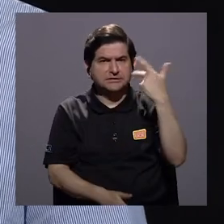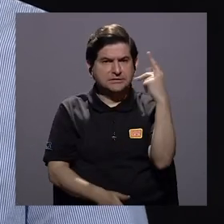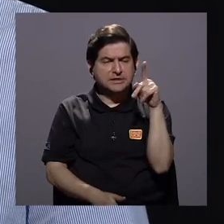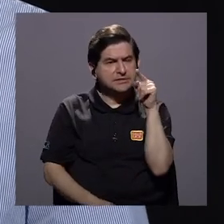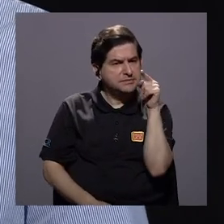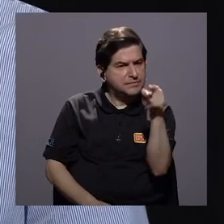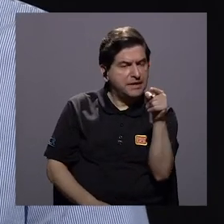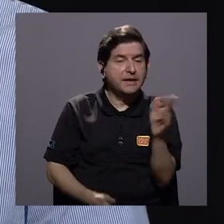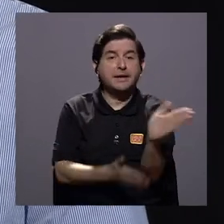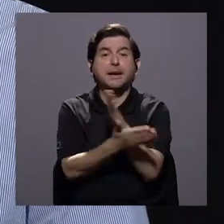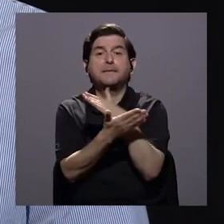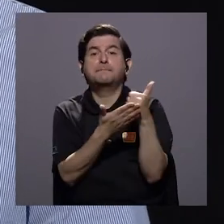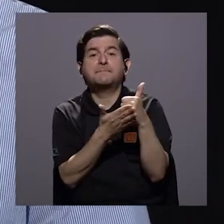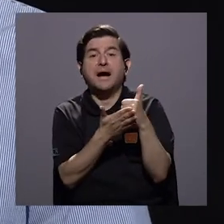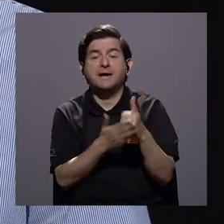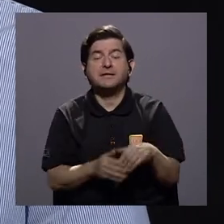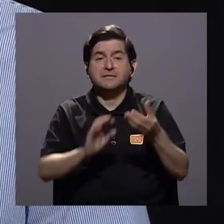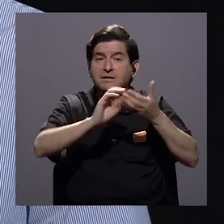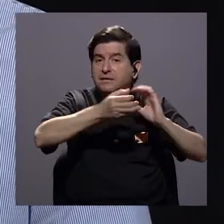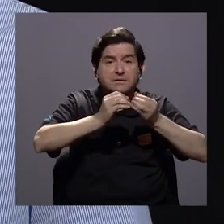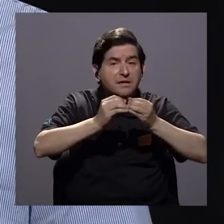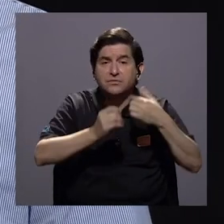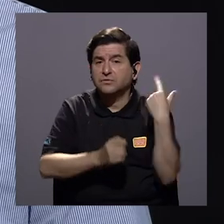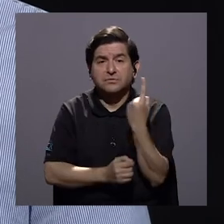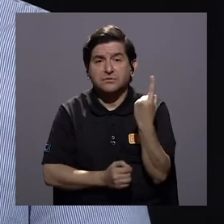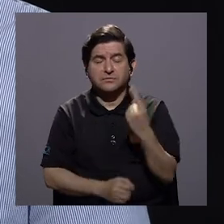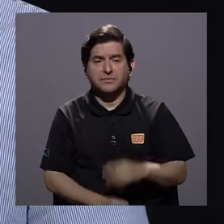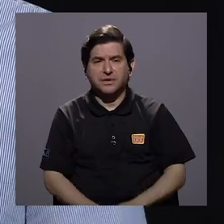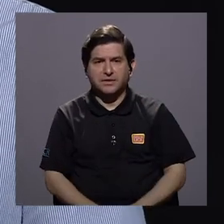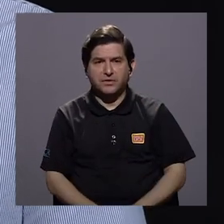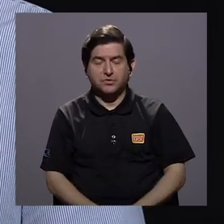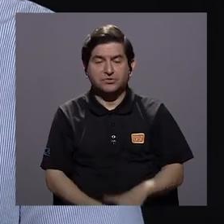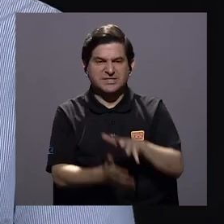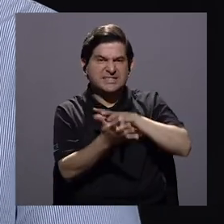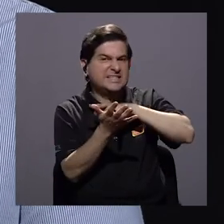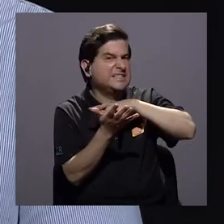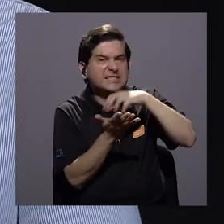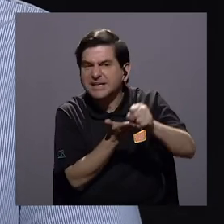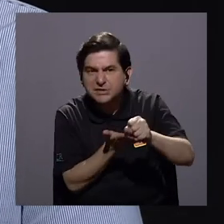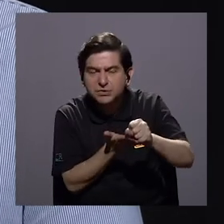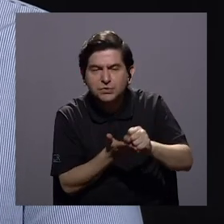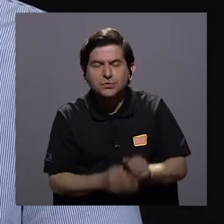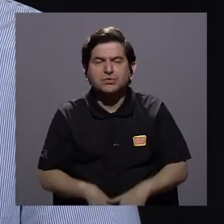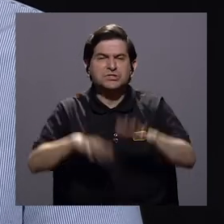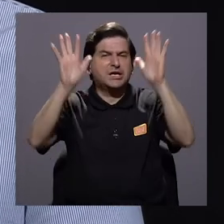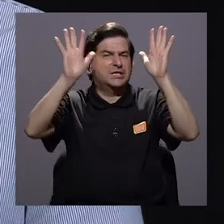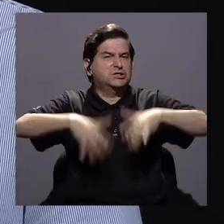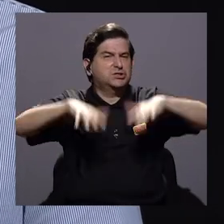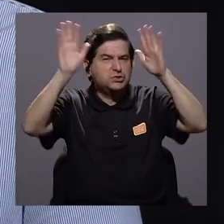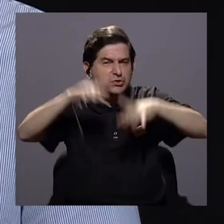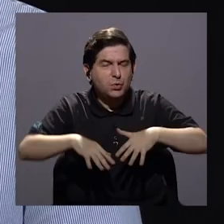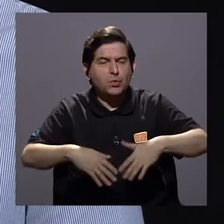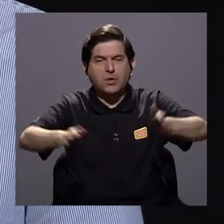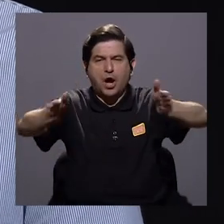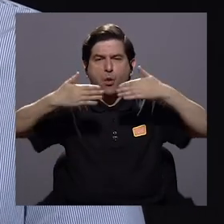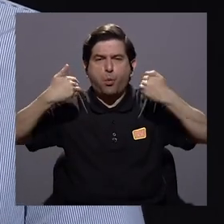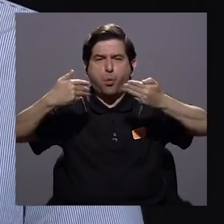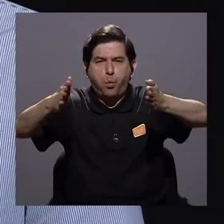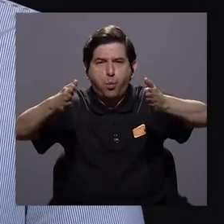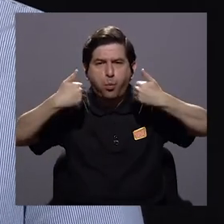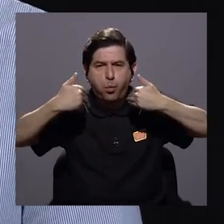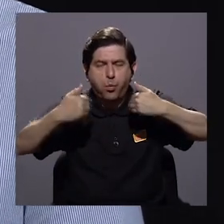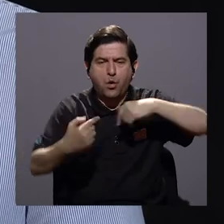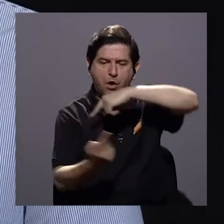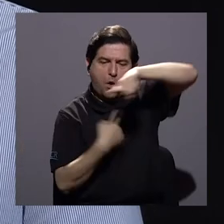amenazas que están ahí son una parte de la ecuación lo que convierte en desastre una lluvia fuerte un vendaval un